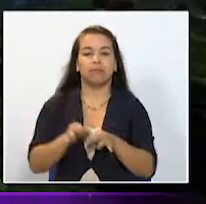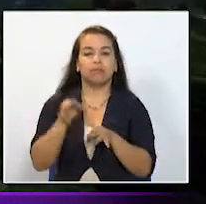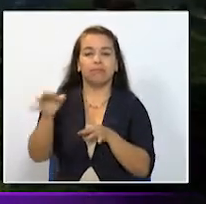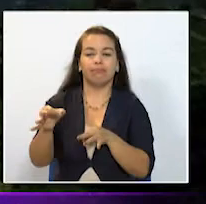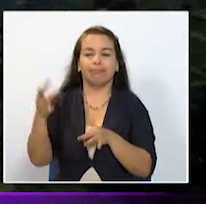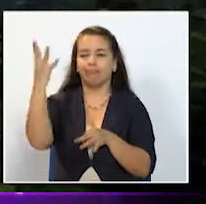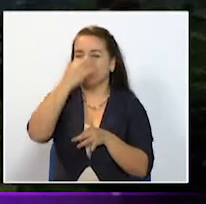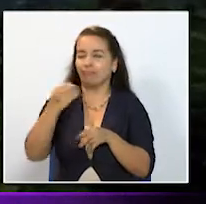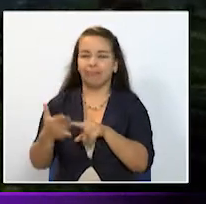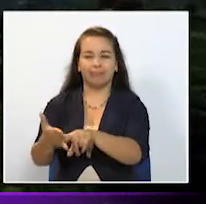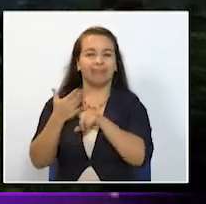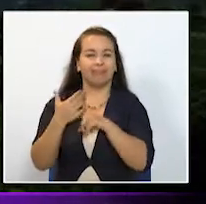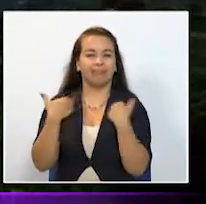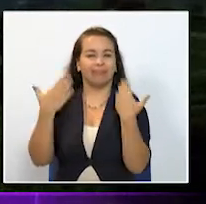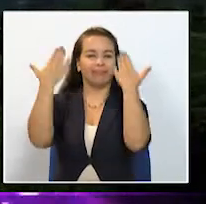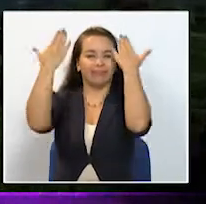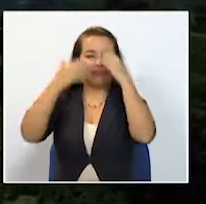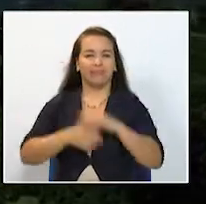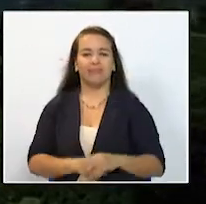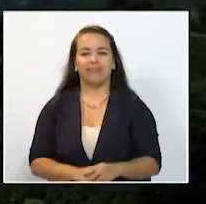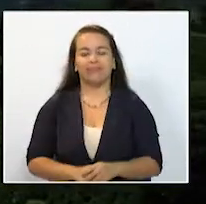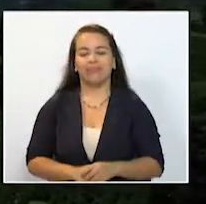como salido de novela